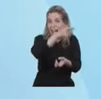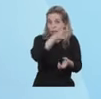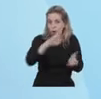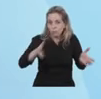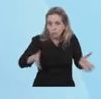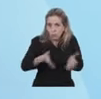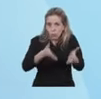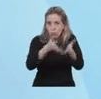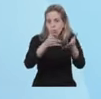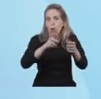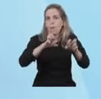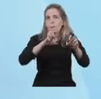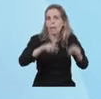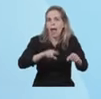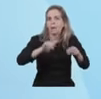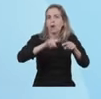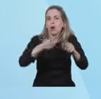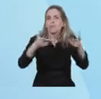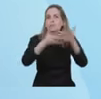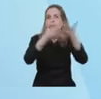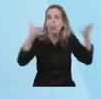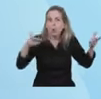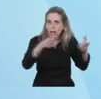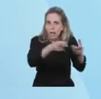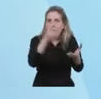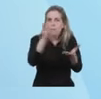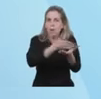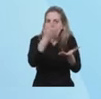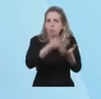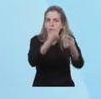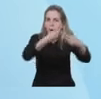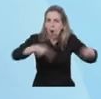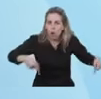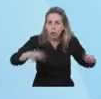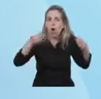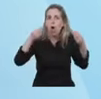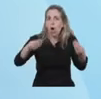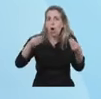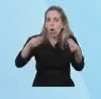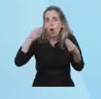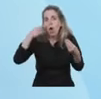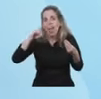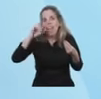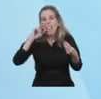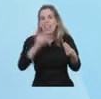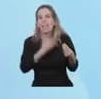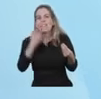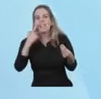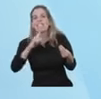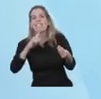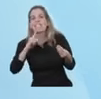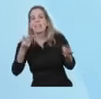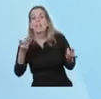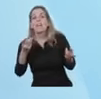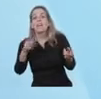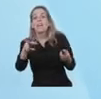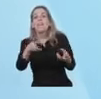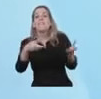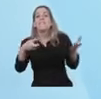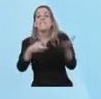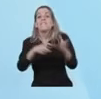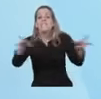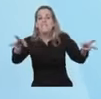al trabajo y producción a la vez que logró reducir el déficit. ¿Cómo lo hizo? Lo hizo aumentando la recaudación